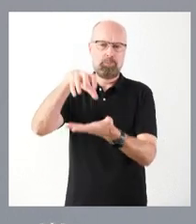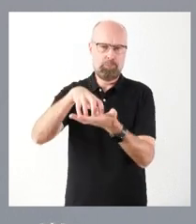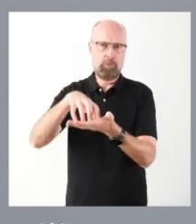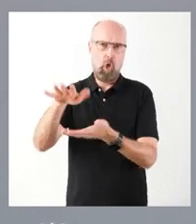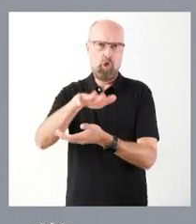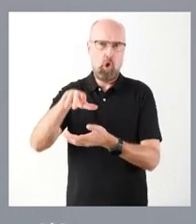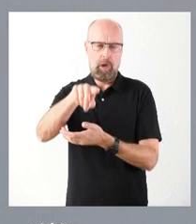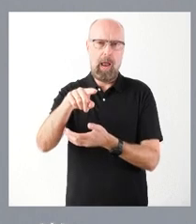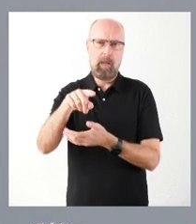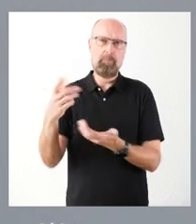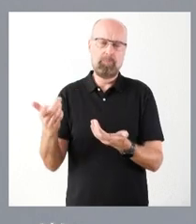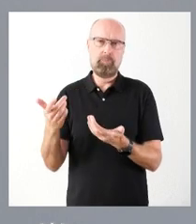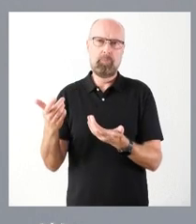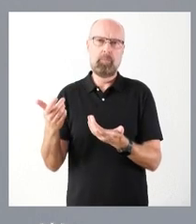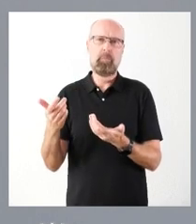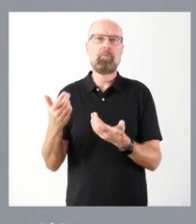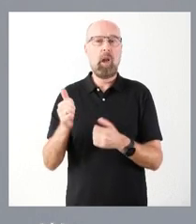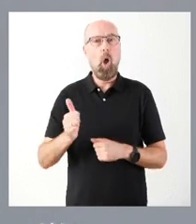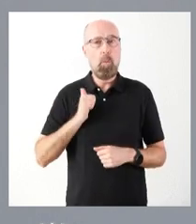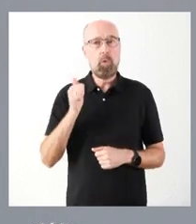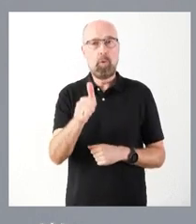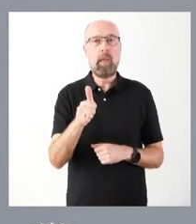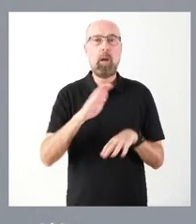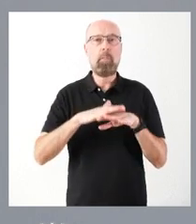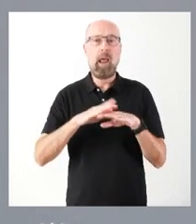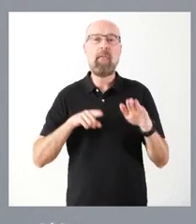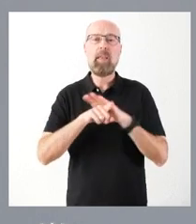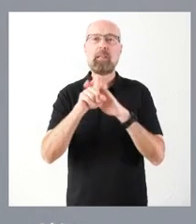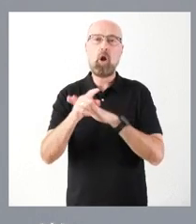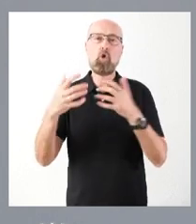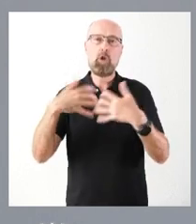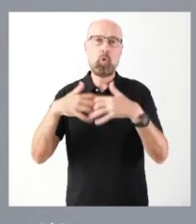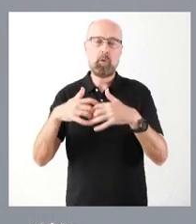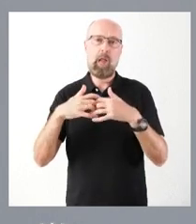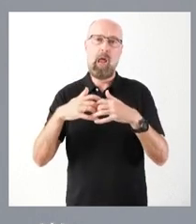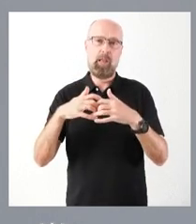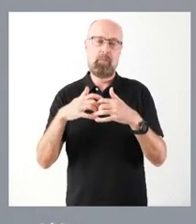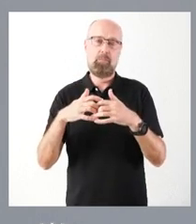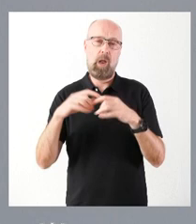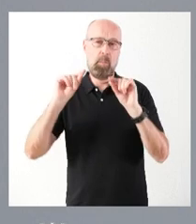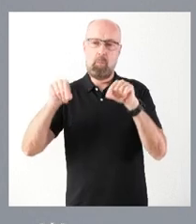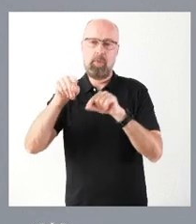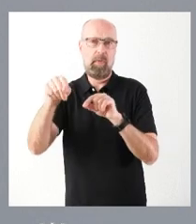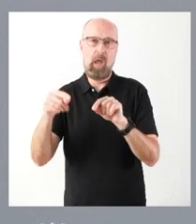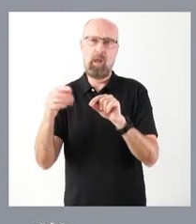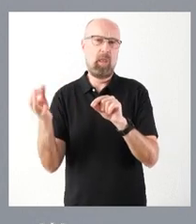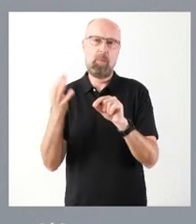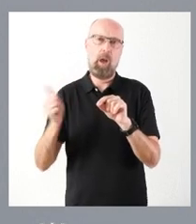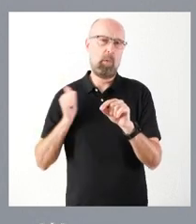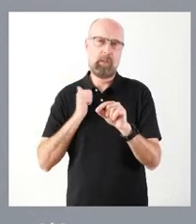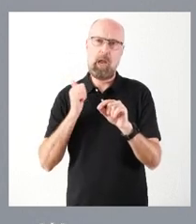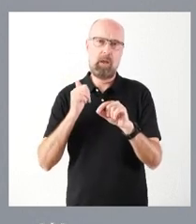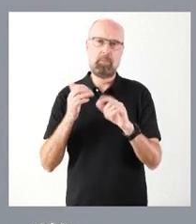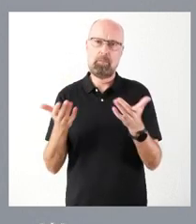esta zona y, lógicamente, creemos que hay una oportunidad en torno al desarrollo industrial de una comunidad autónoma como la nuestra y que puede ser y debe ser aprovechada con todas las